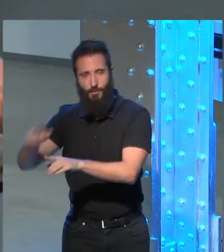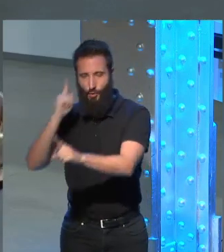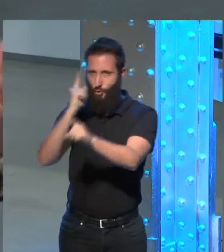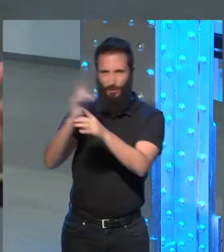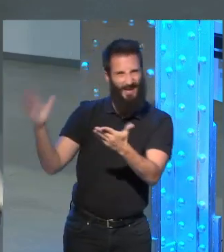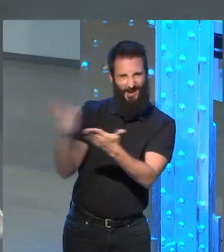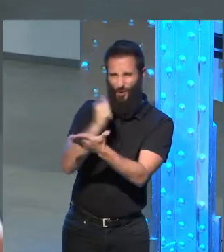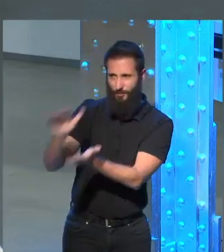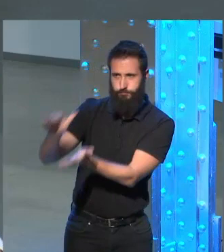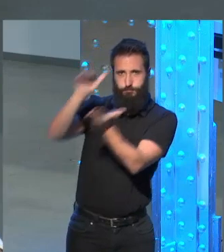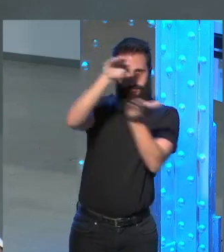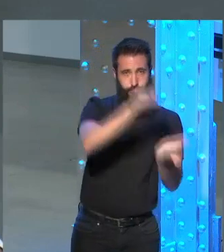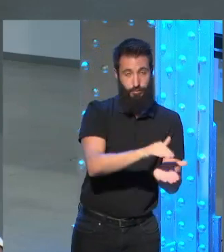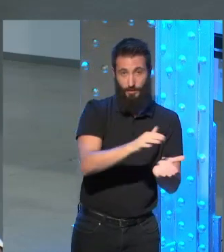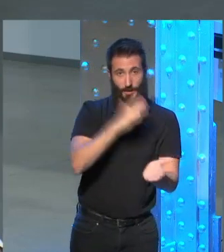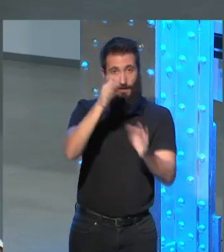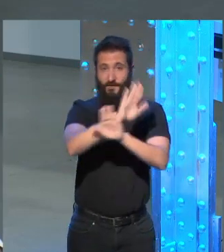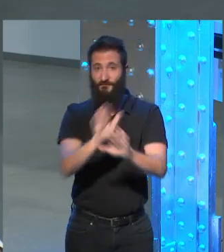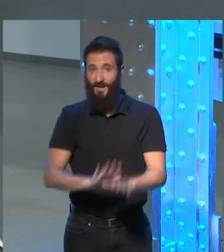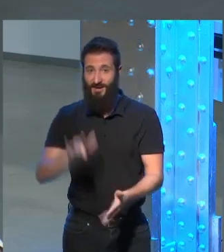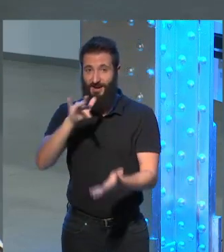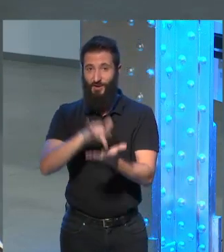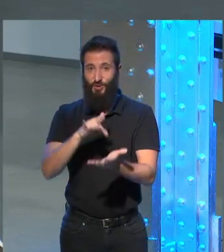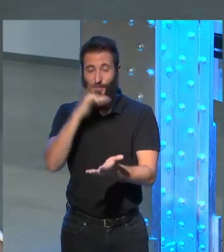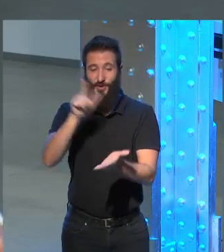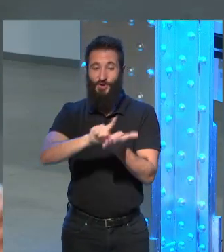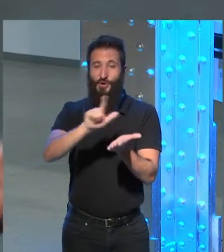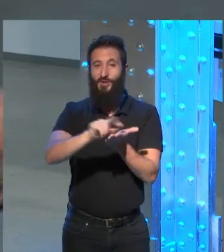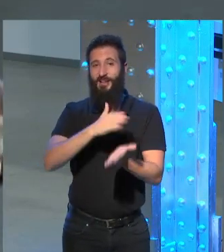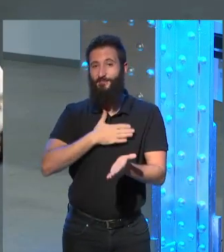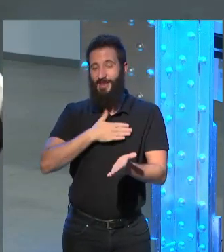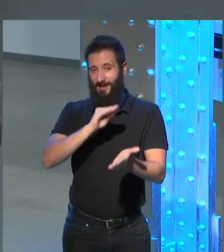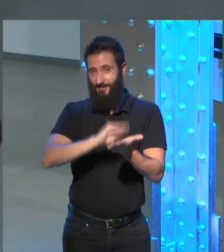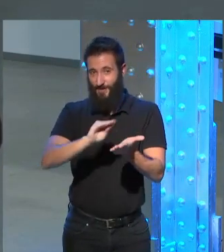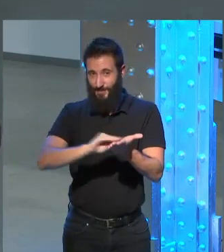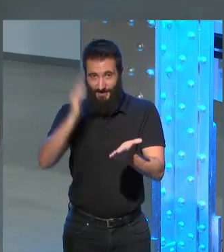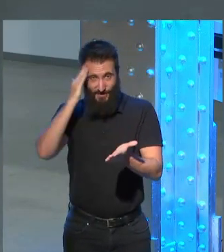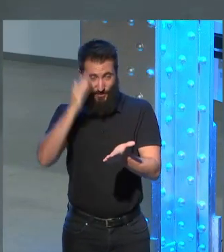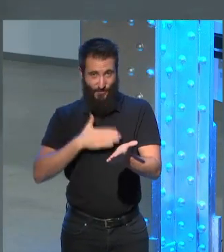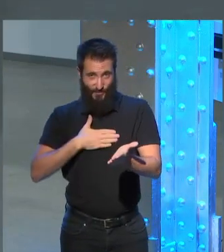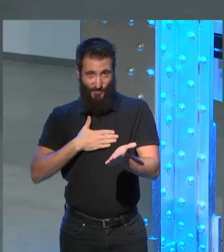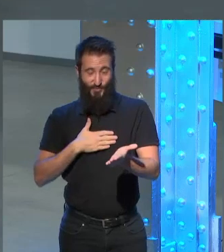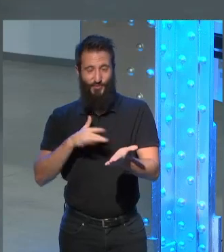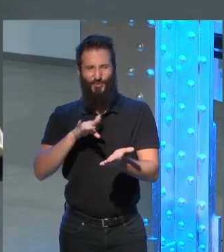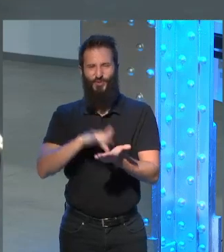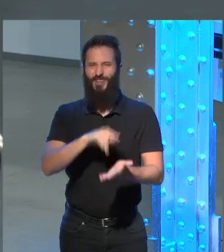pues como me ha ocurrido en el caso de todas las novelas que he escrito sentí como una